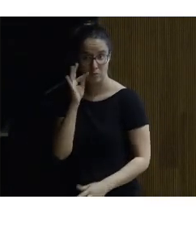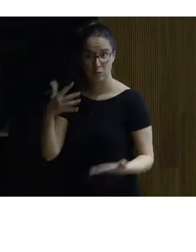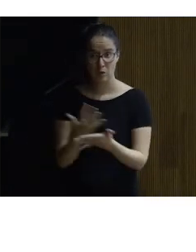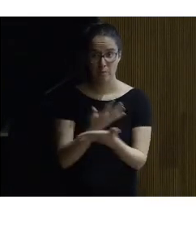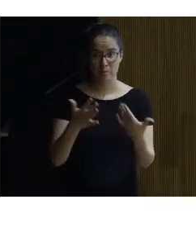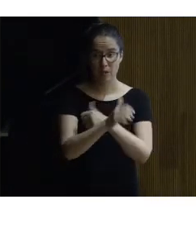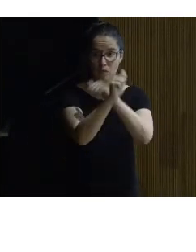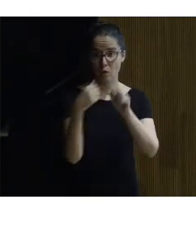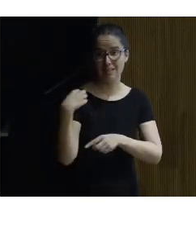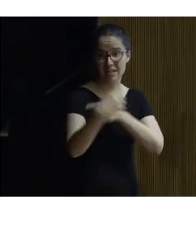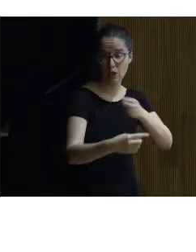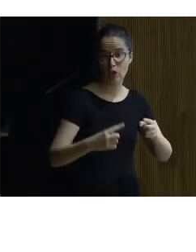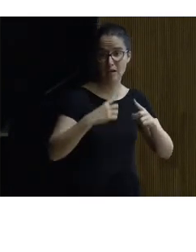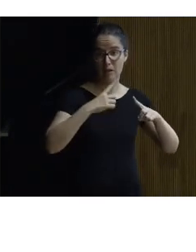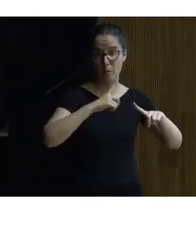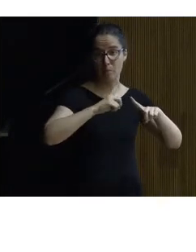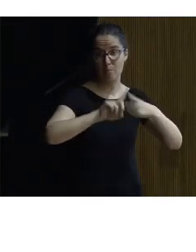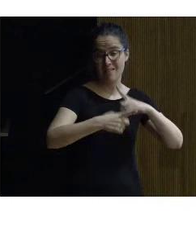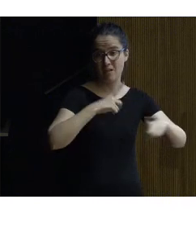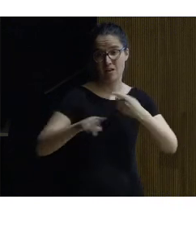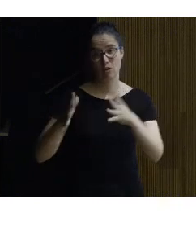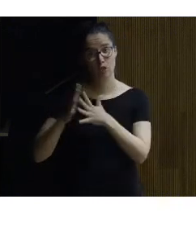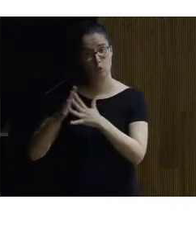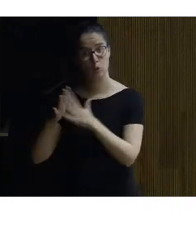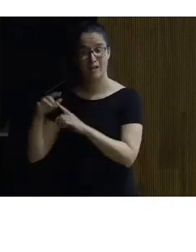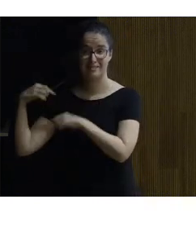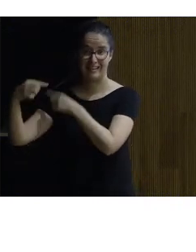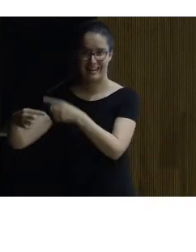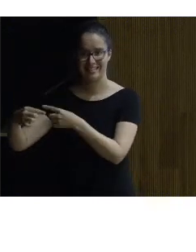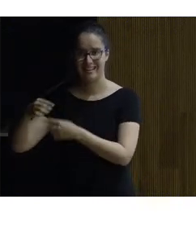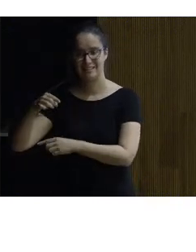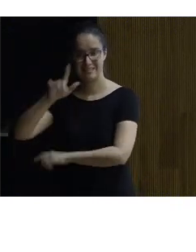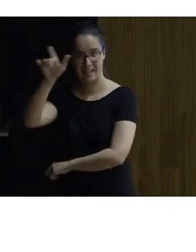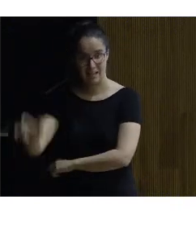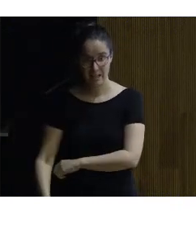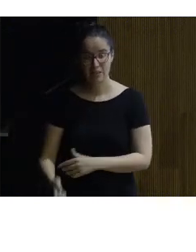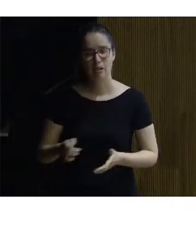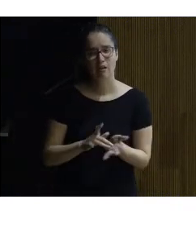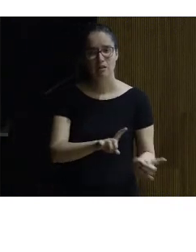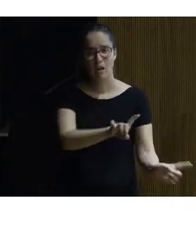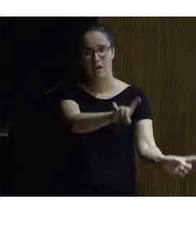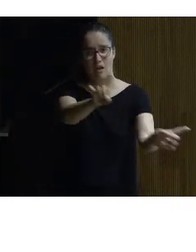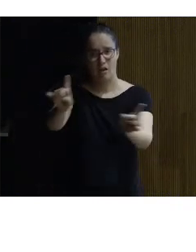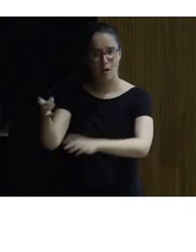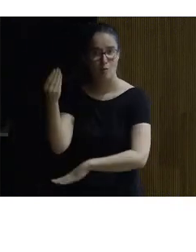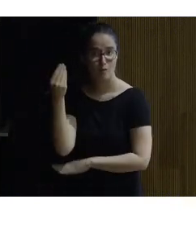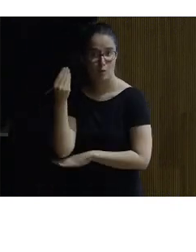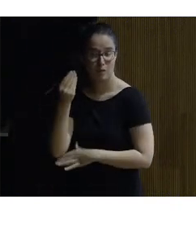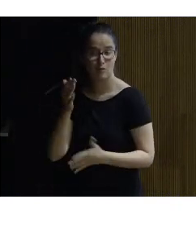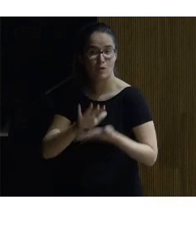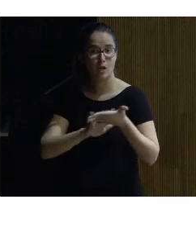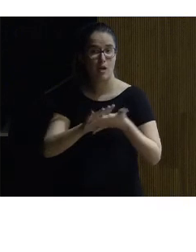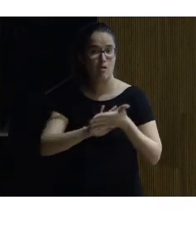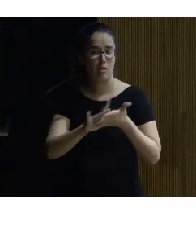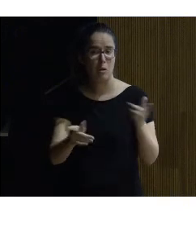mezcla formas tradicionales medievales con estructuras clásicas italianas yo en este recorrido por los monumentos les voy a hablar